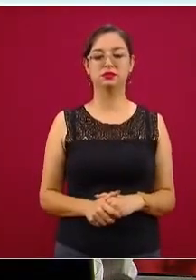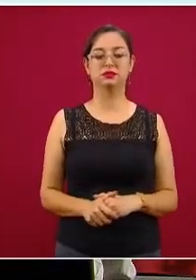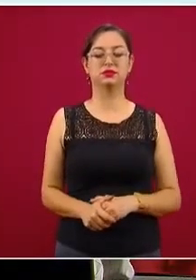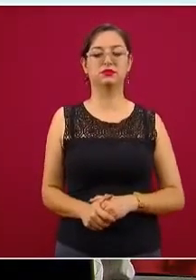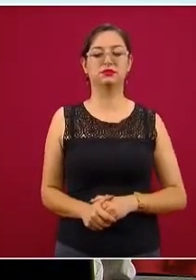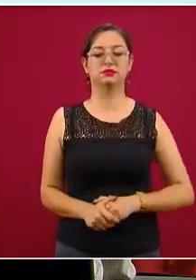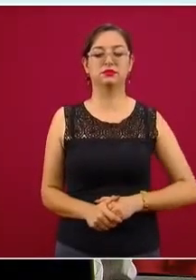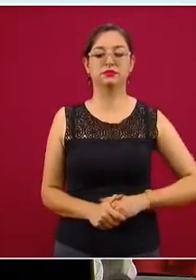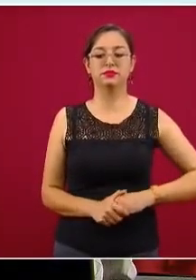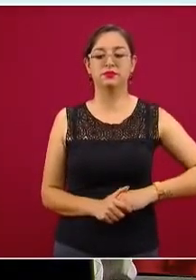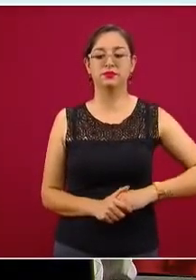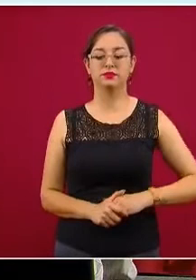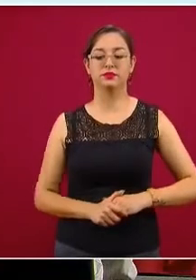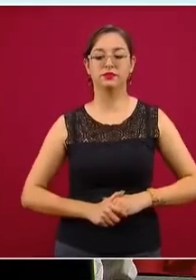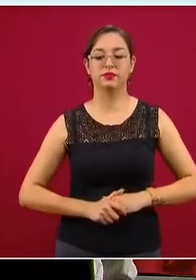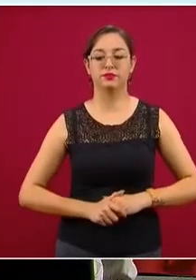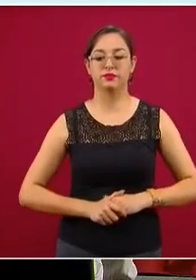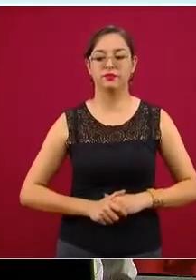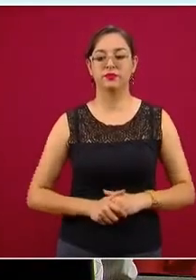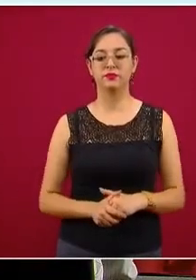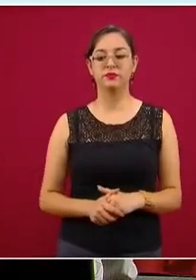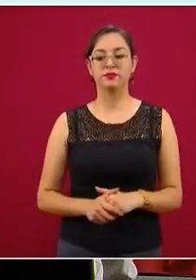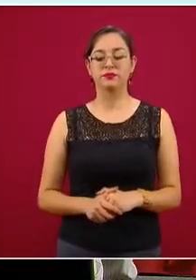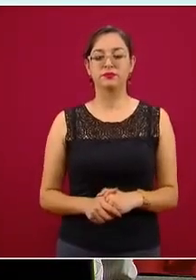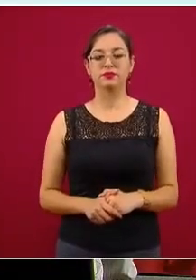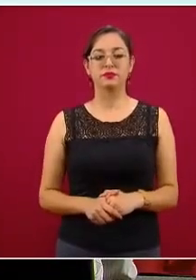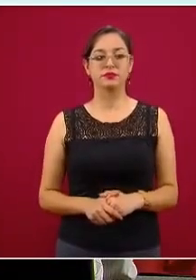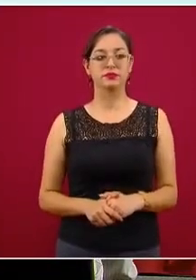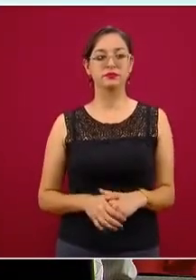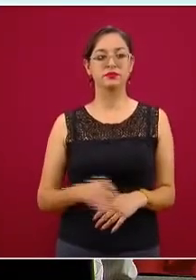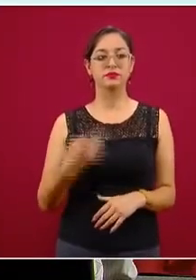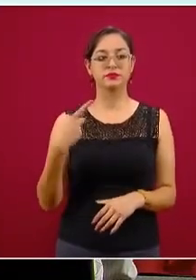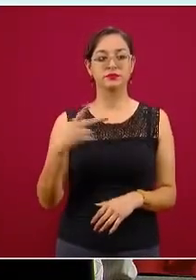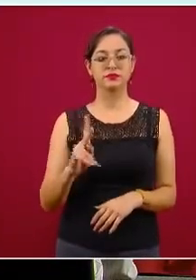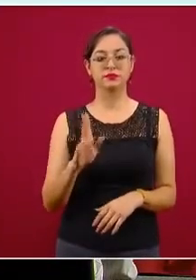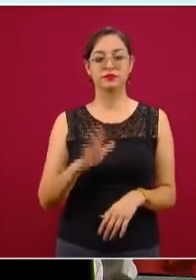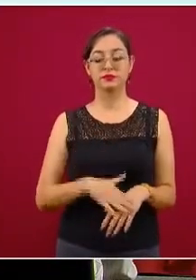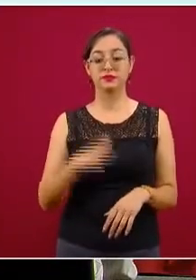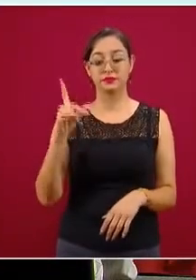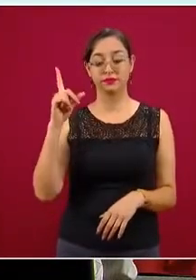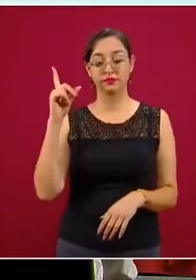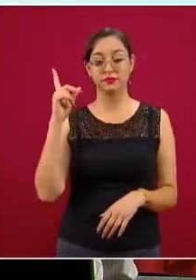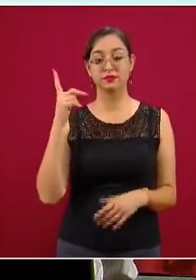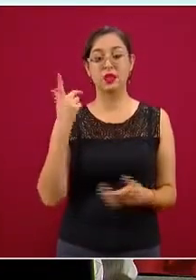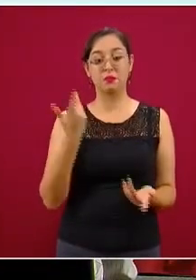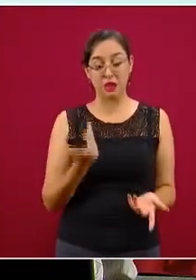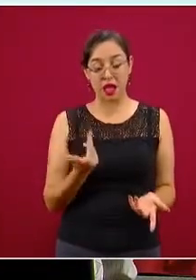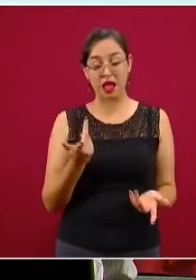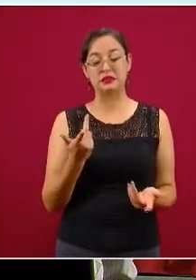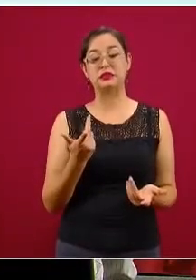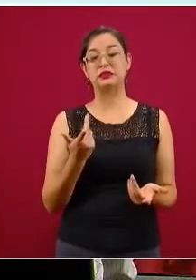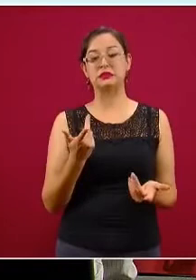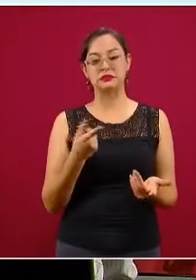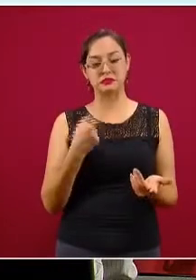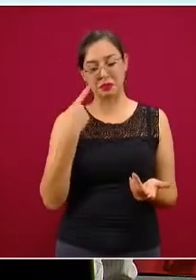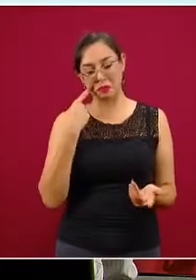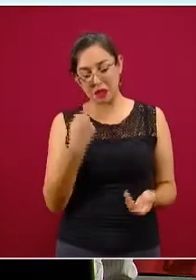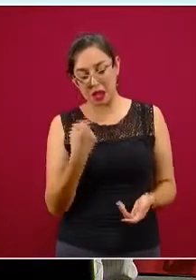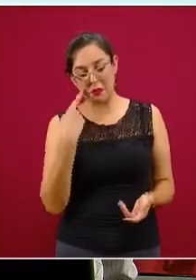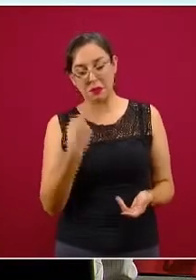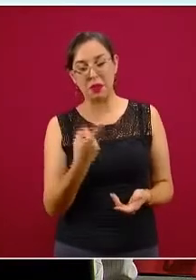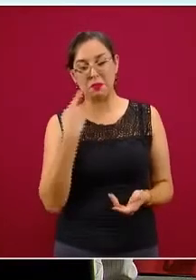Pero más allá de eso, lo que sí se ha reportado, ahí sí, en una mucho mayor prevalencia,